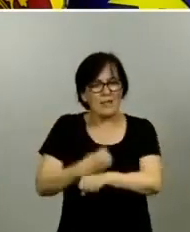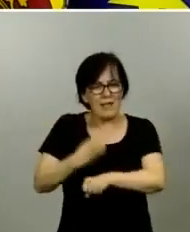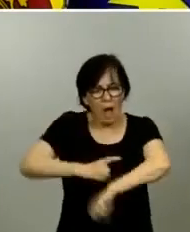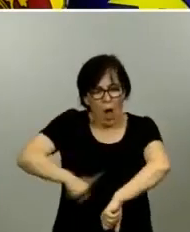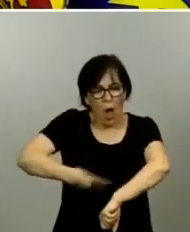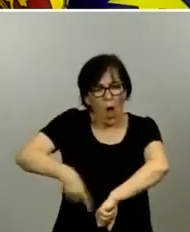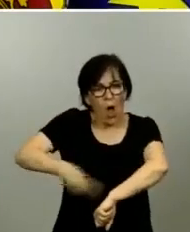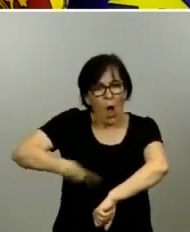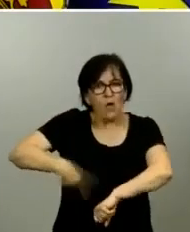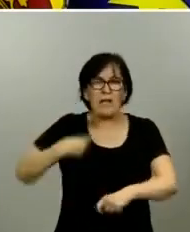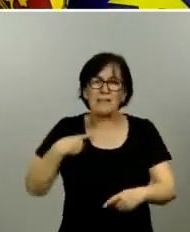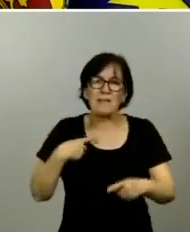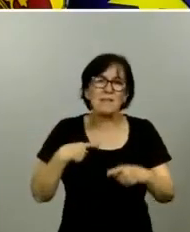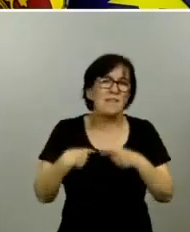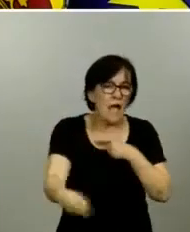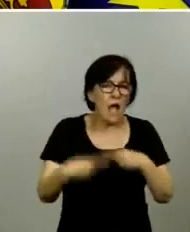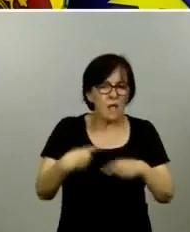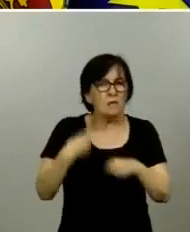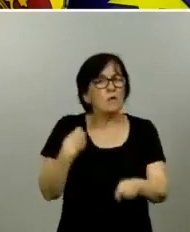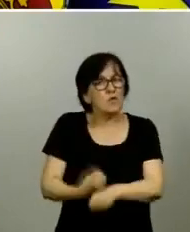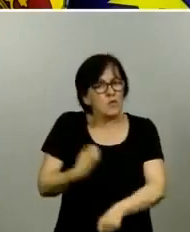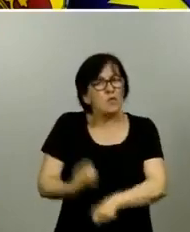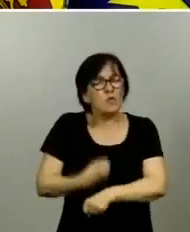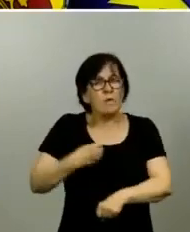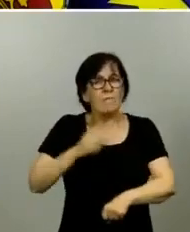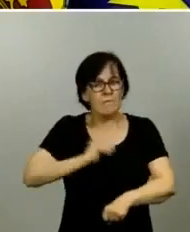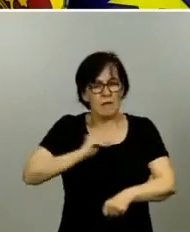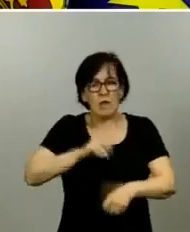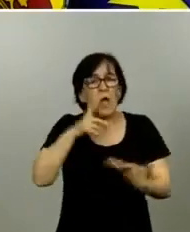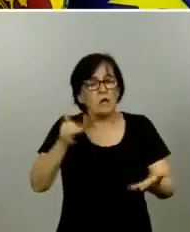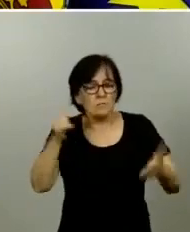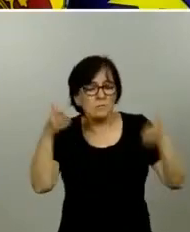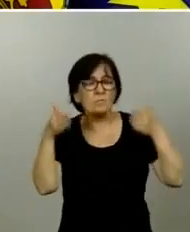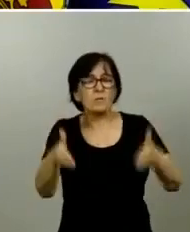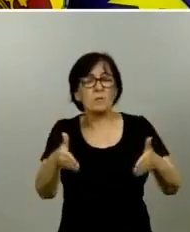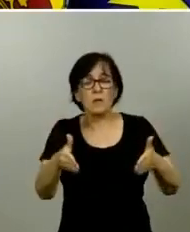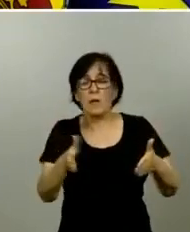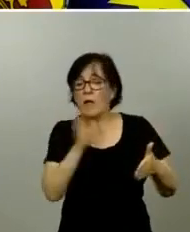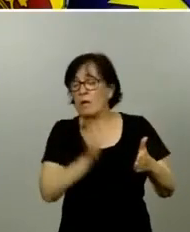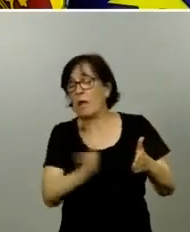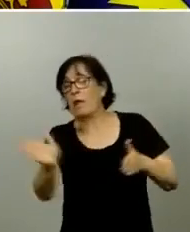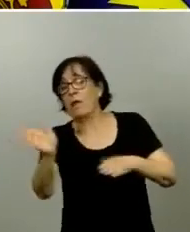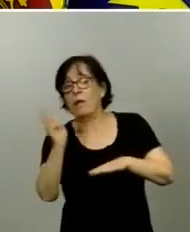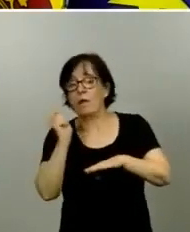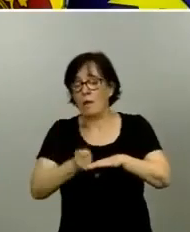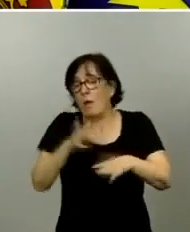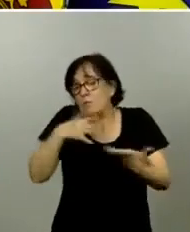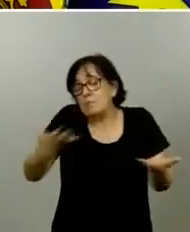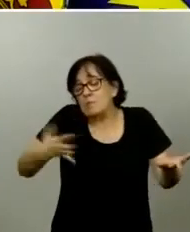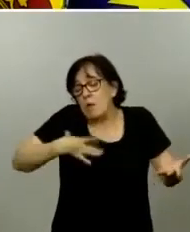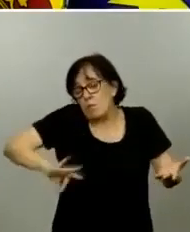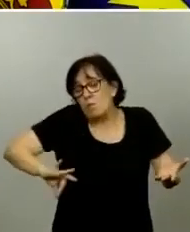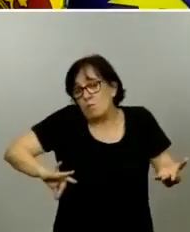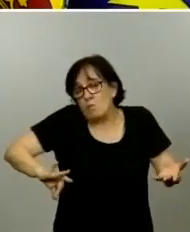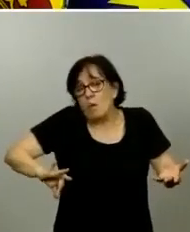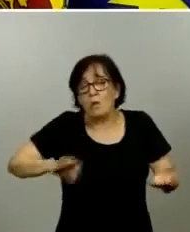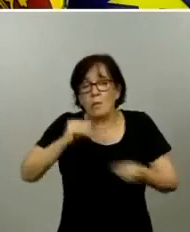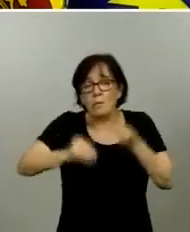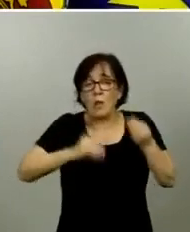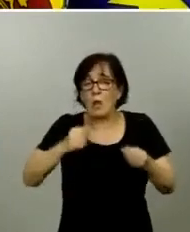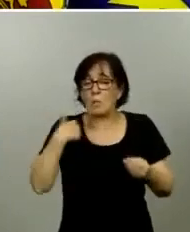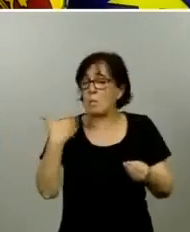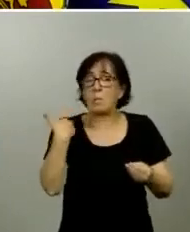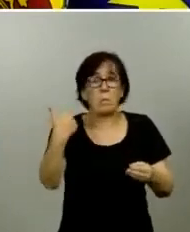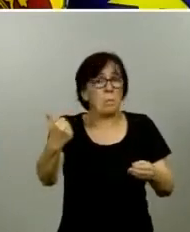diario y si hay que dedicarle tiempo a esto otro pues lo dedicaremos y lo sacaremos de donde podamos pero lo cierto es que ahora